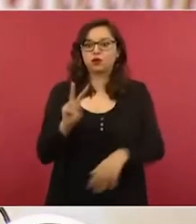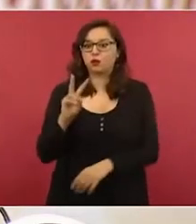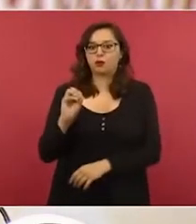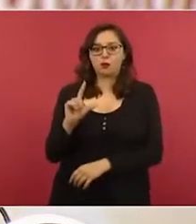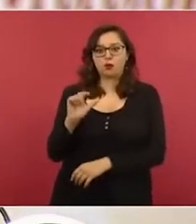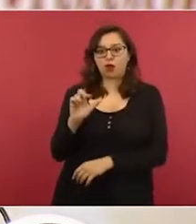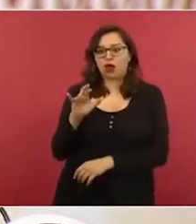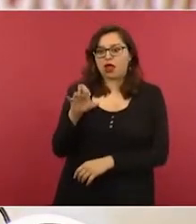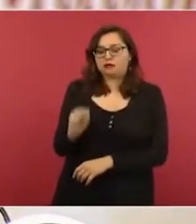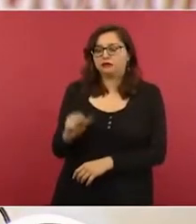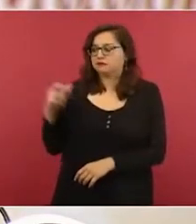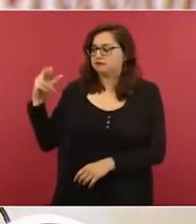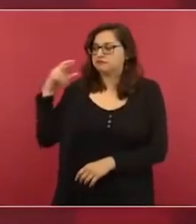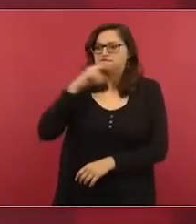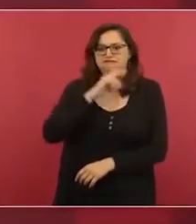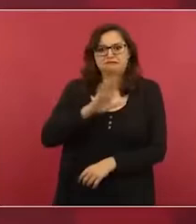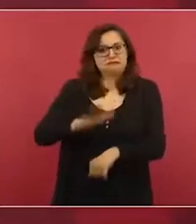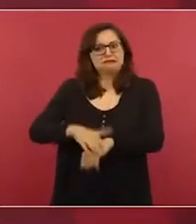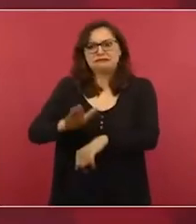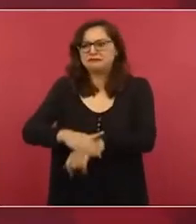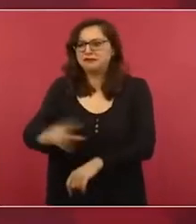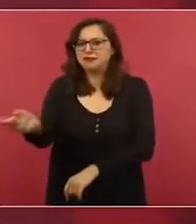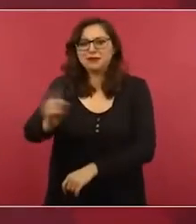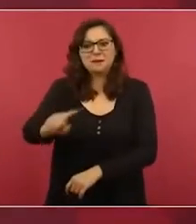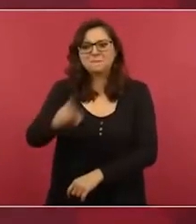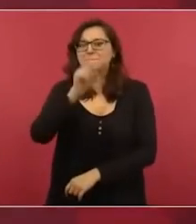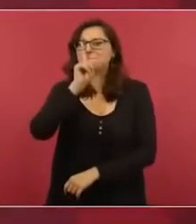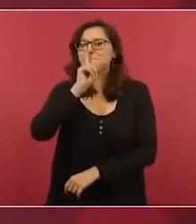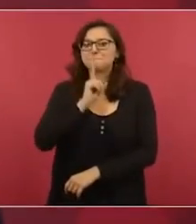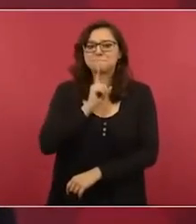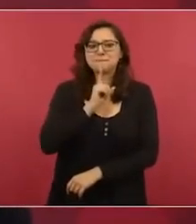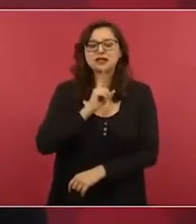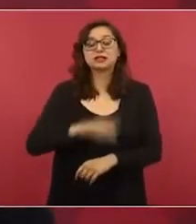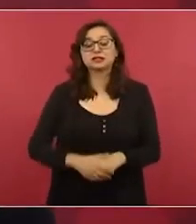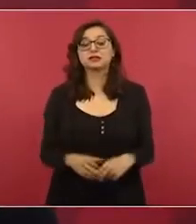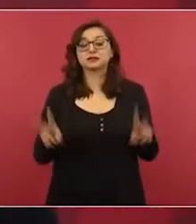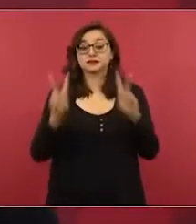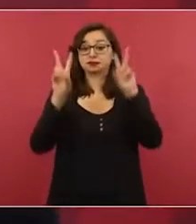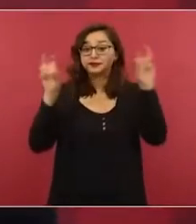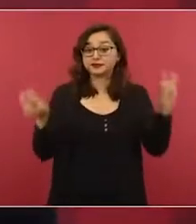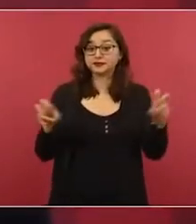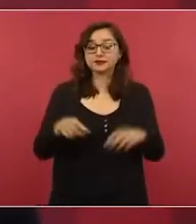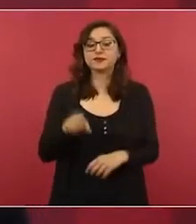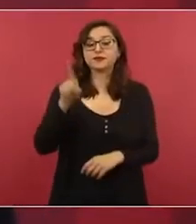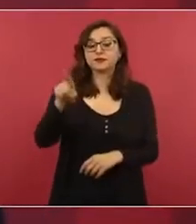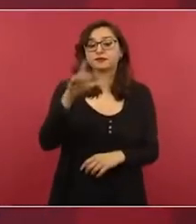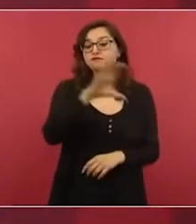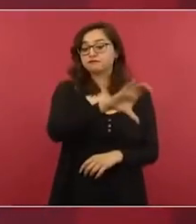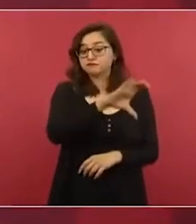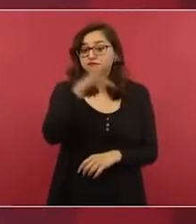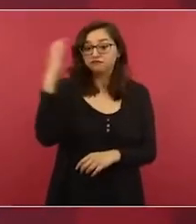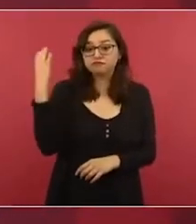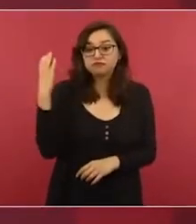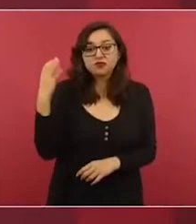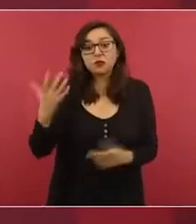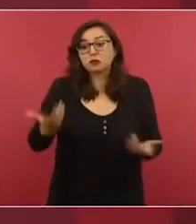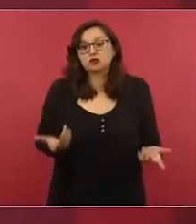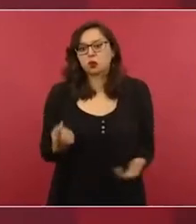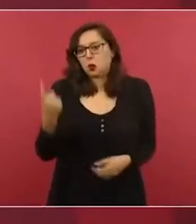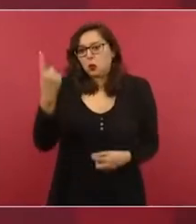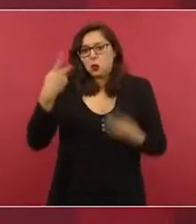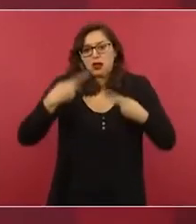desmintió estas versiones. Dice Volaris, la foto es tan solo un cliente